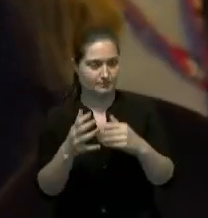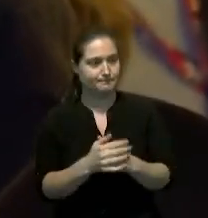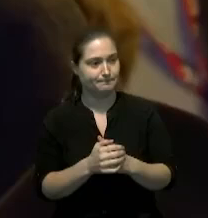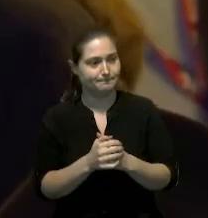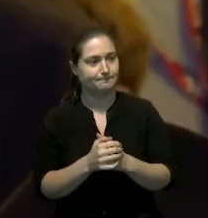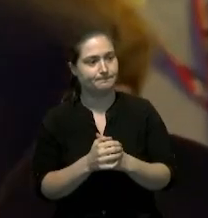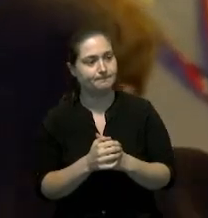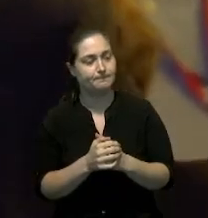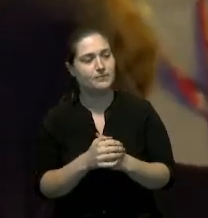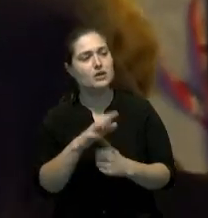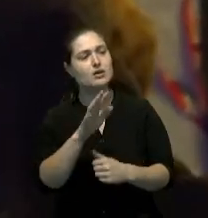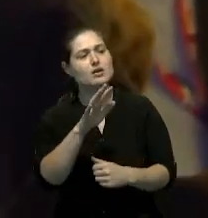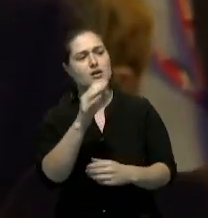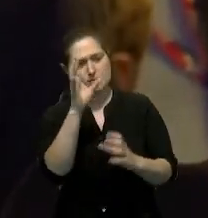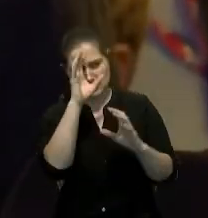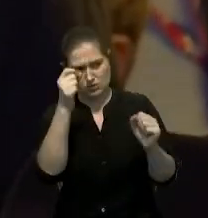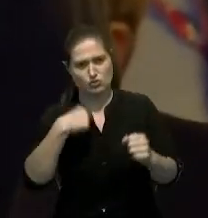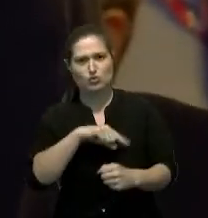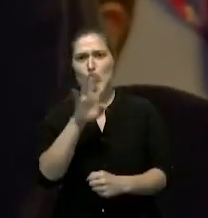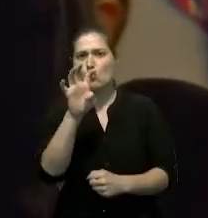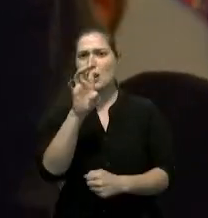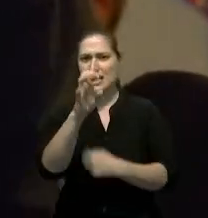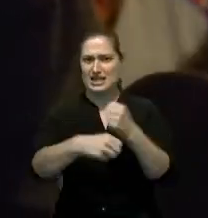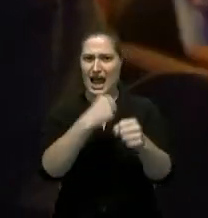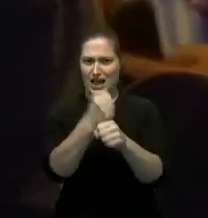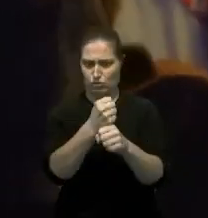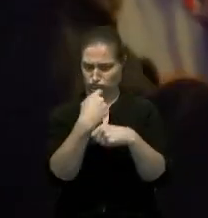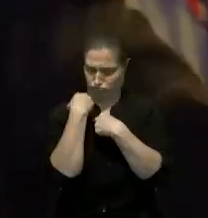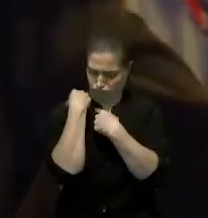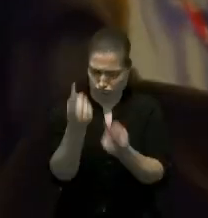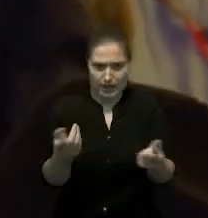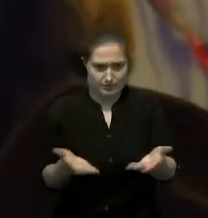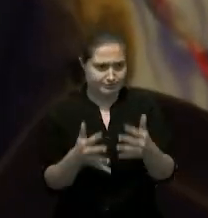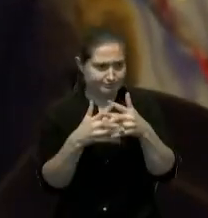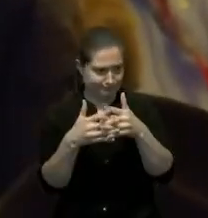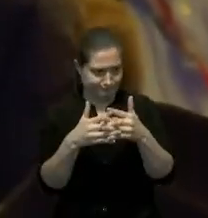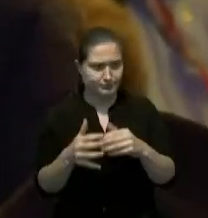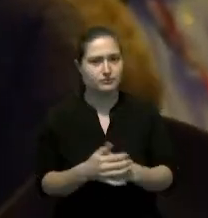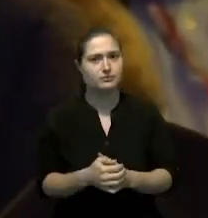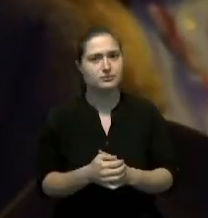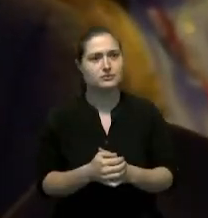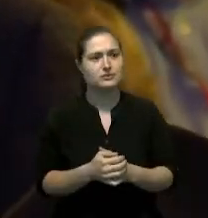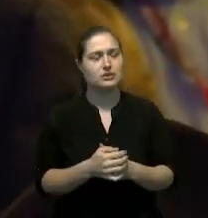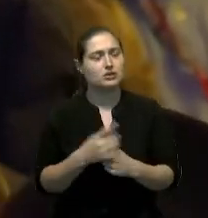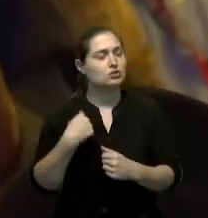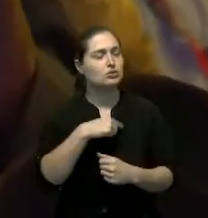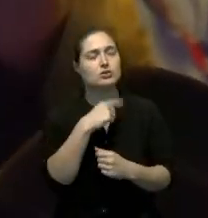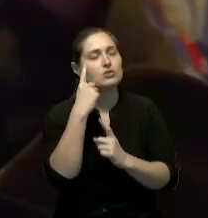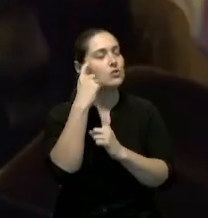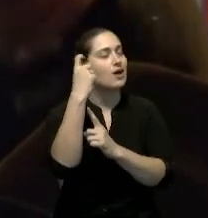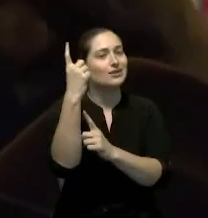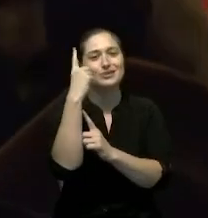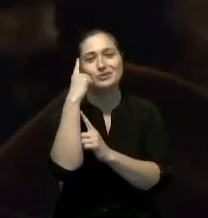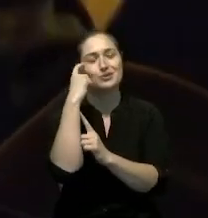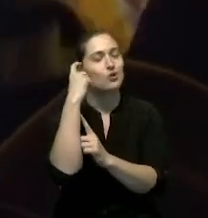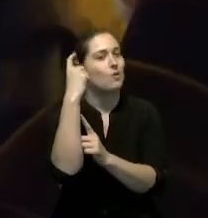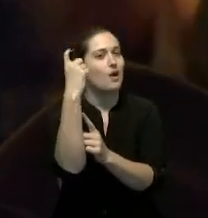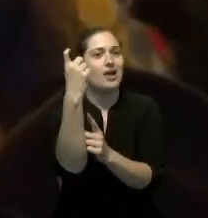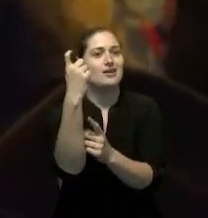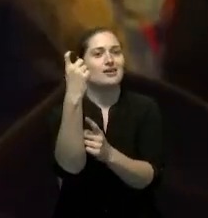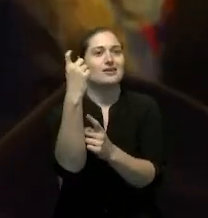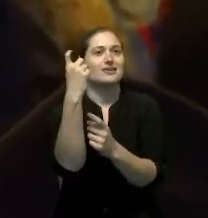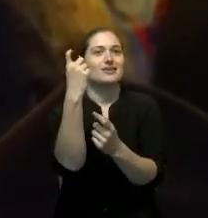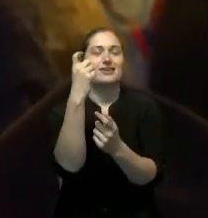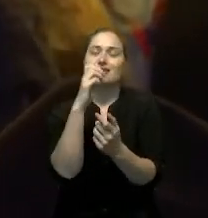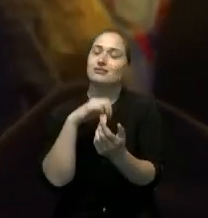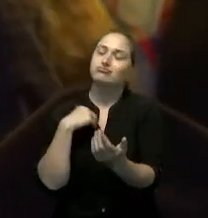alrededor de 40 años aquí en Estados Unidos y siempre el sueño de nosotros es llegar a nuestra